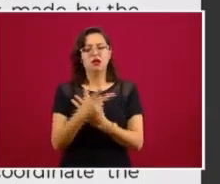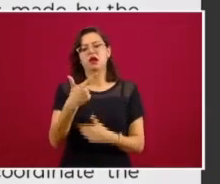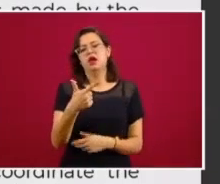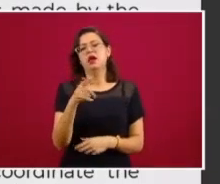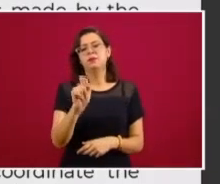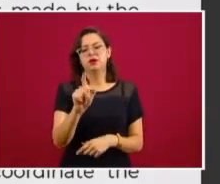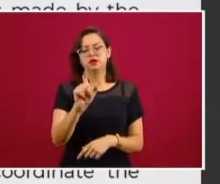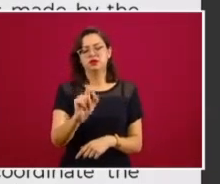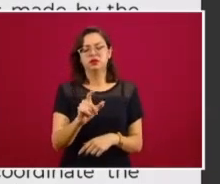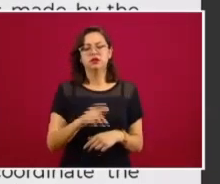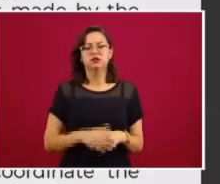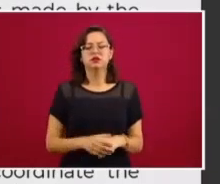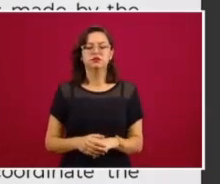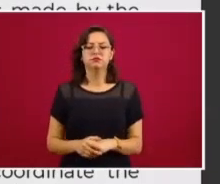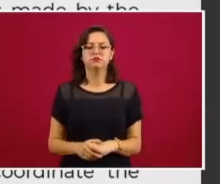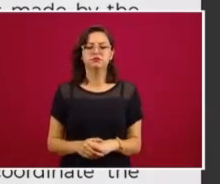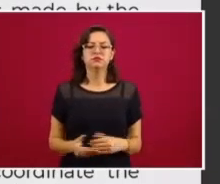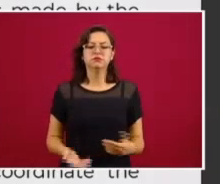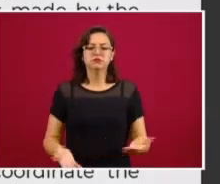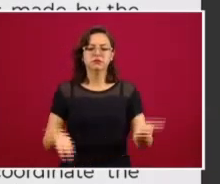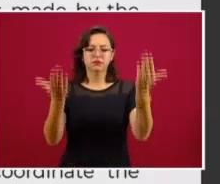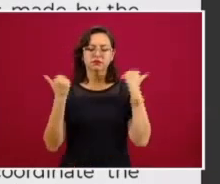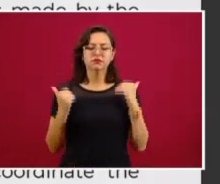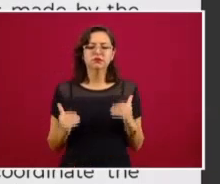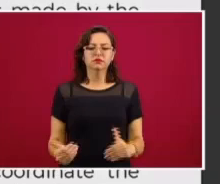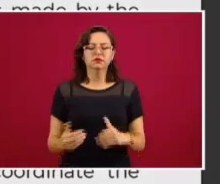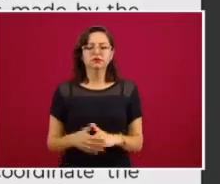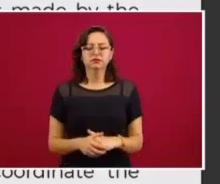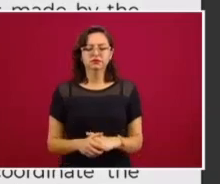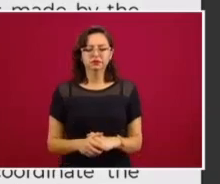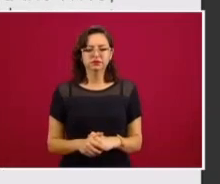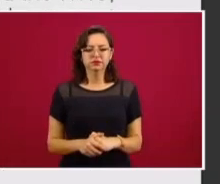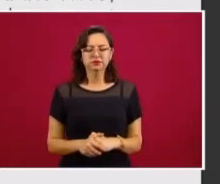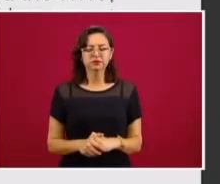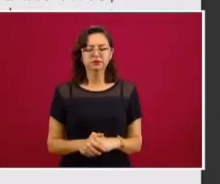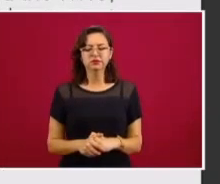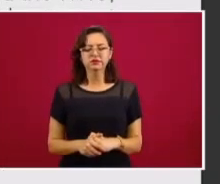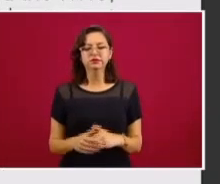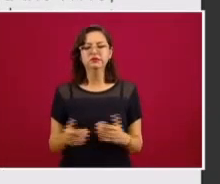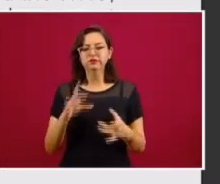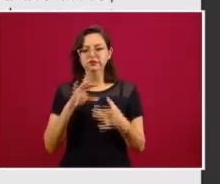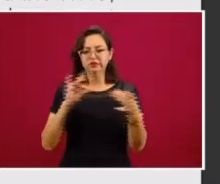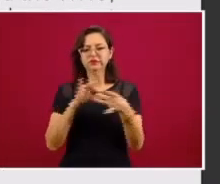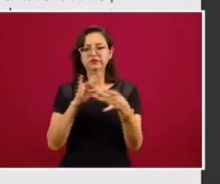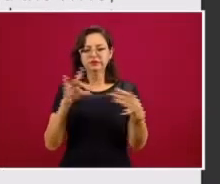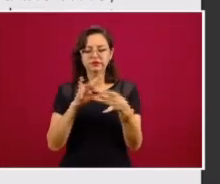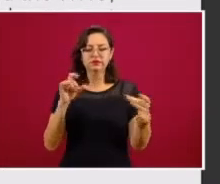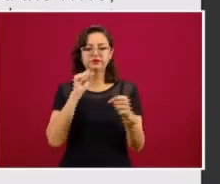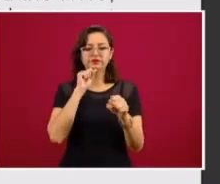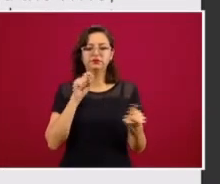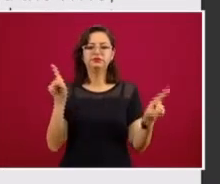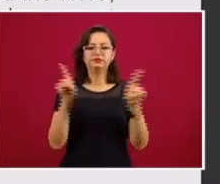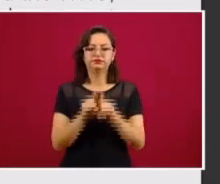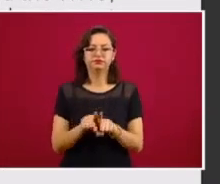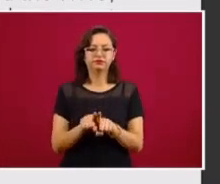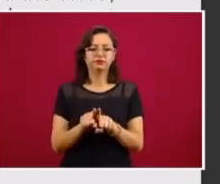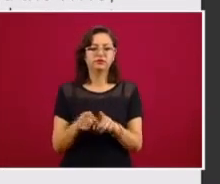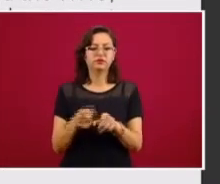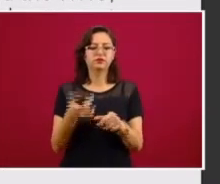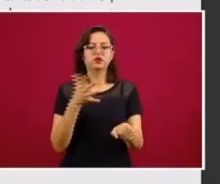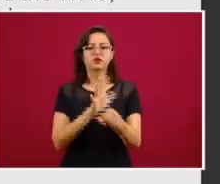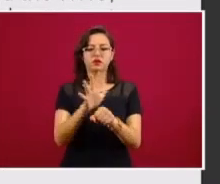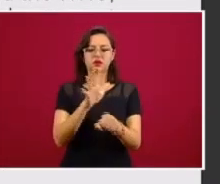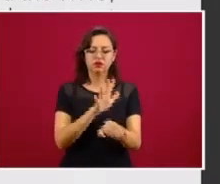Y en la siguiente, por favor, y explicamos en esta nota conceptual, básicamente, cuáles son los